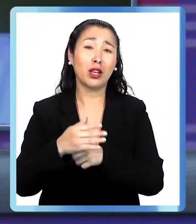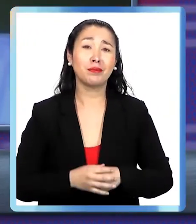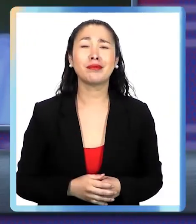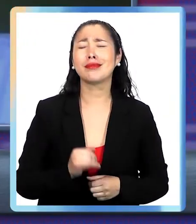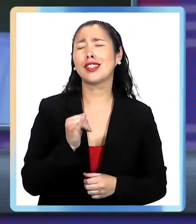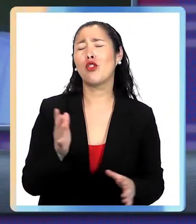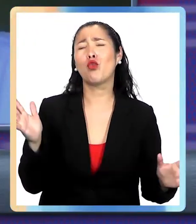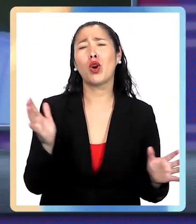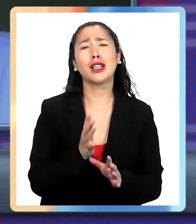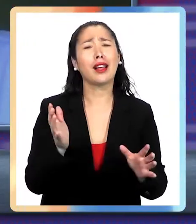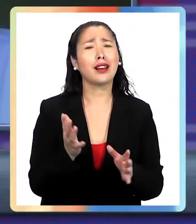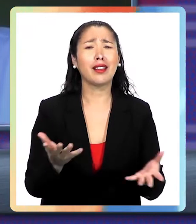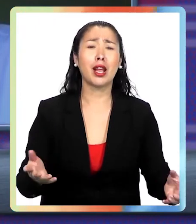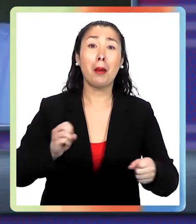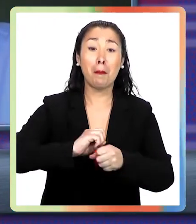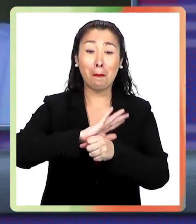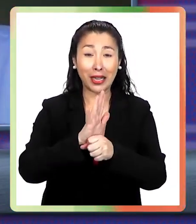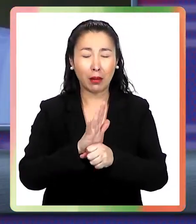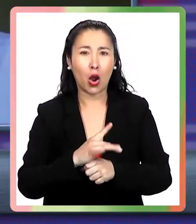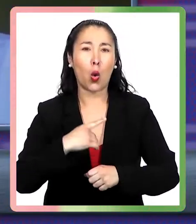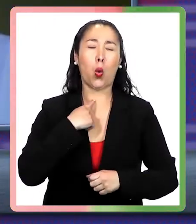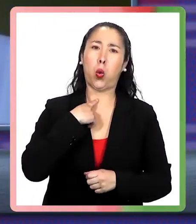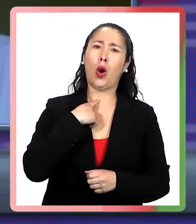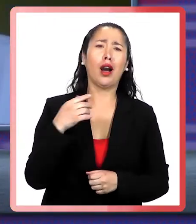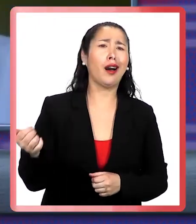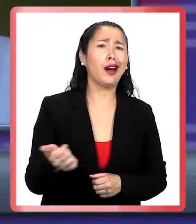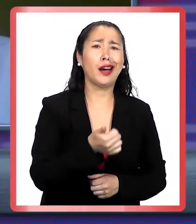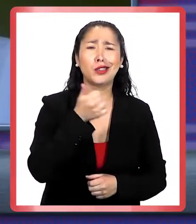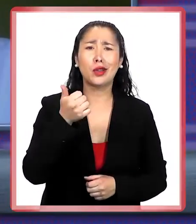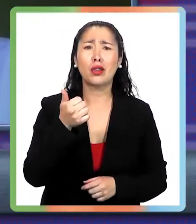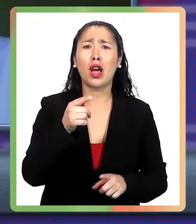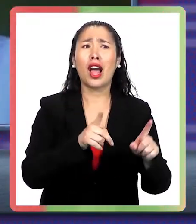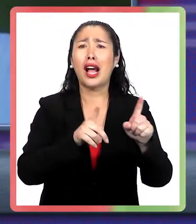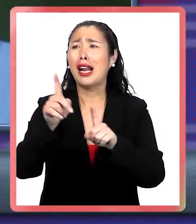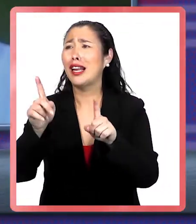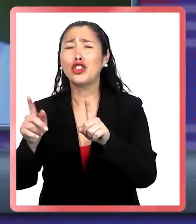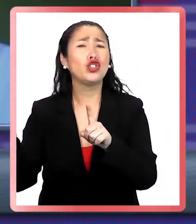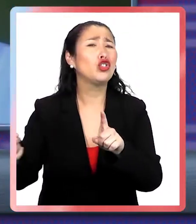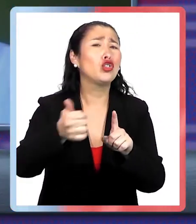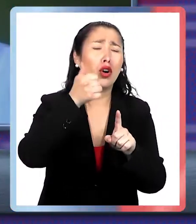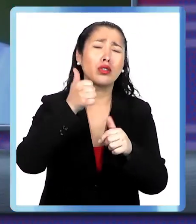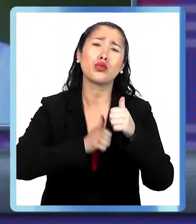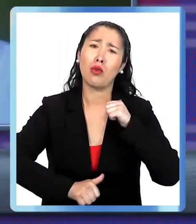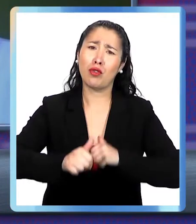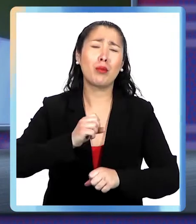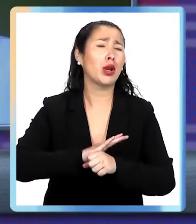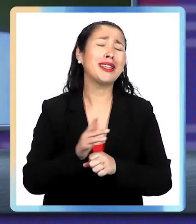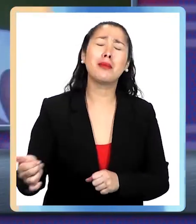Y fue terrible. La pandemia se nos pegó muy fuerte. O sea, no hay nadie que no haya sufrido con la pandemia.